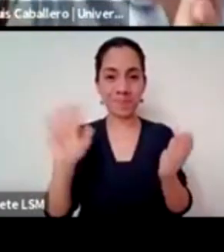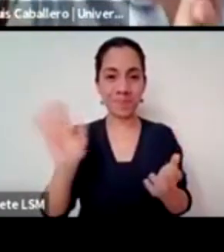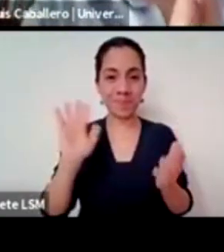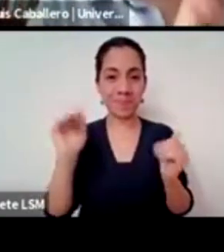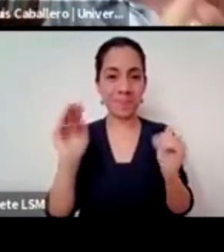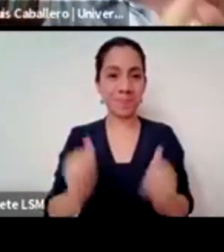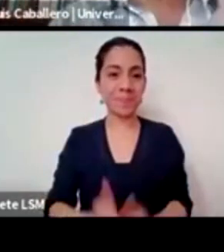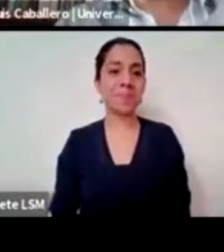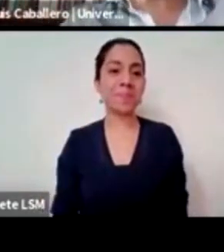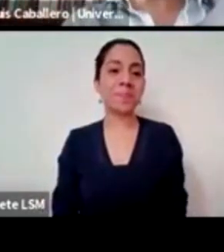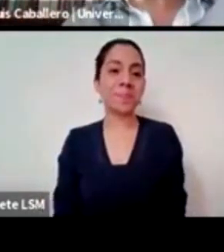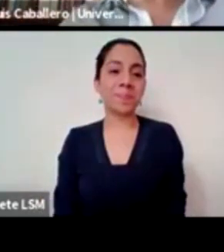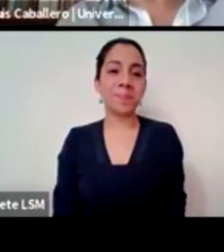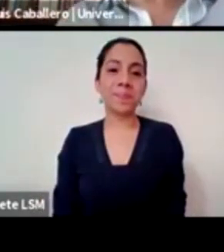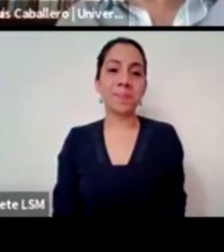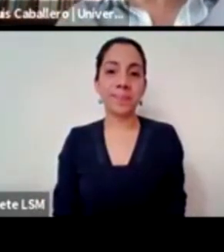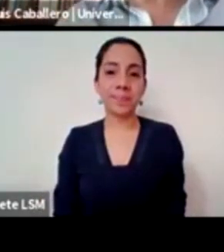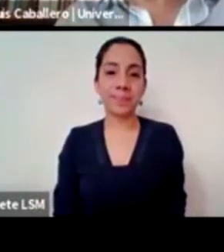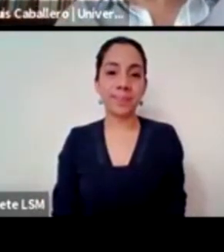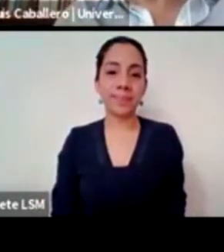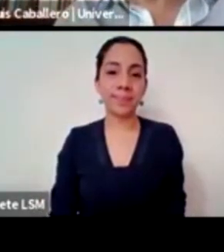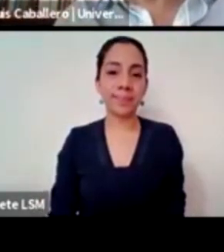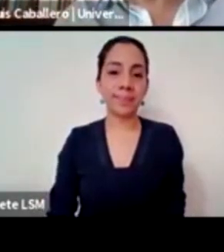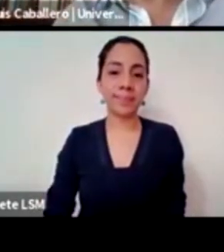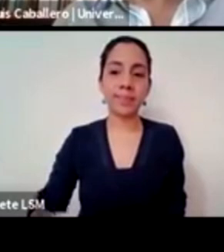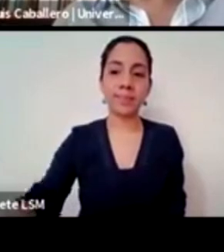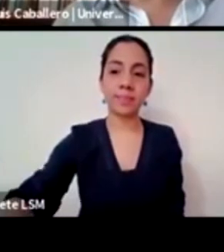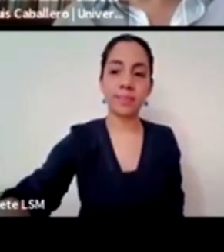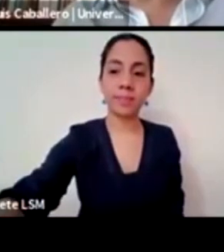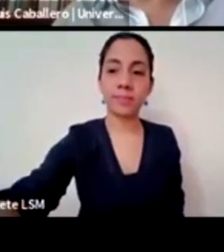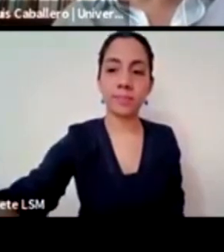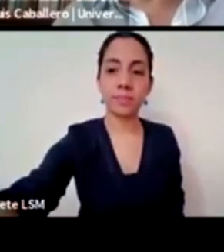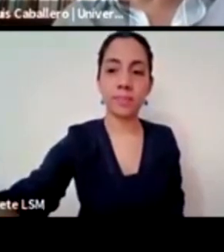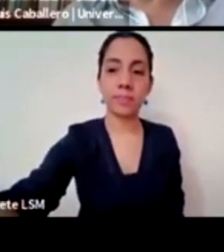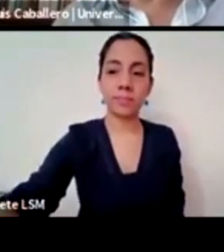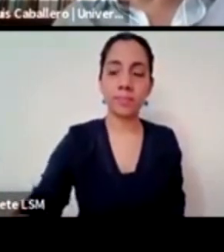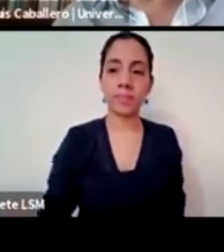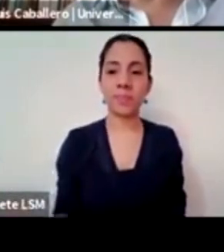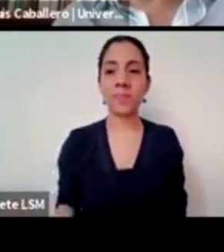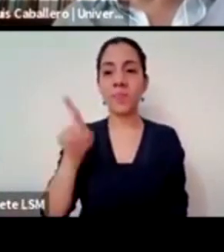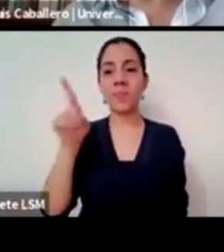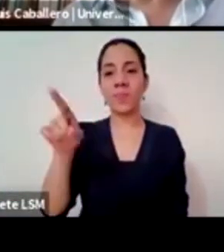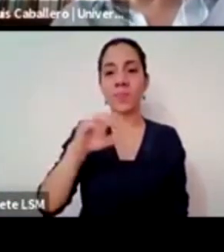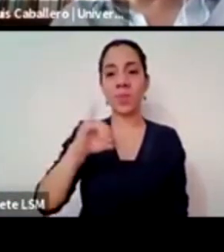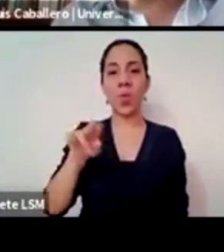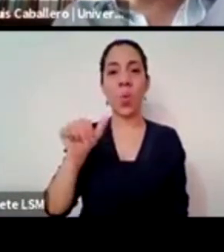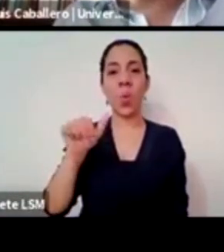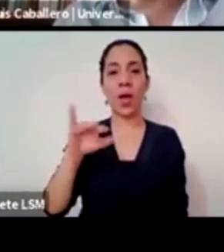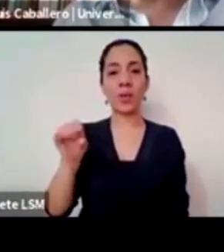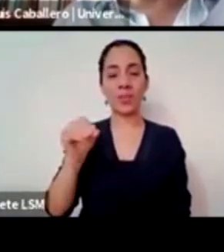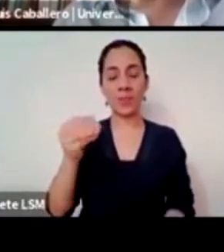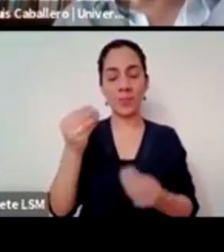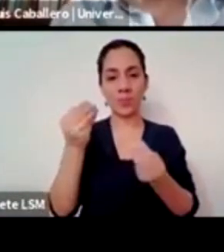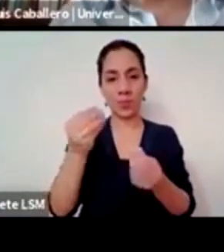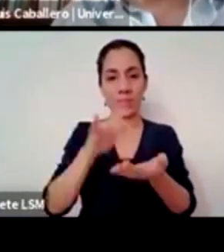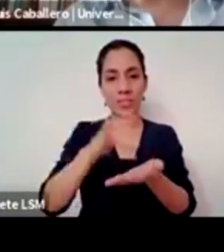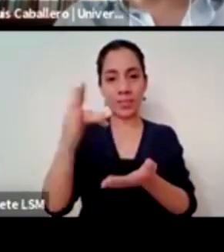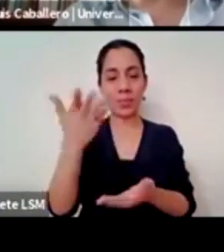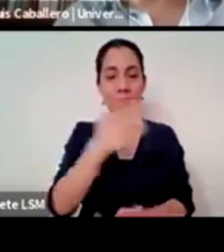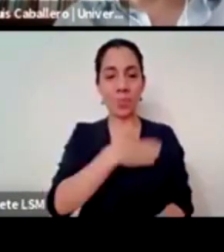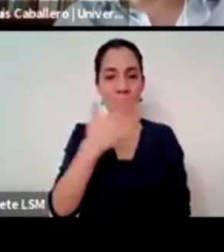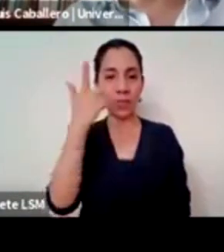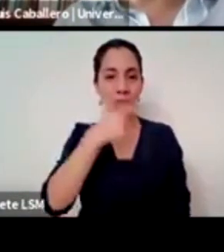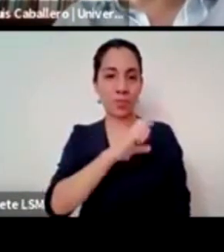gracias gracias gracias buenas noches ya en España buenas tardes muchas gracias